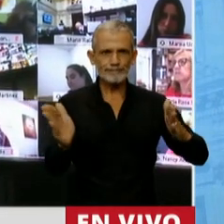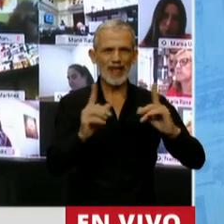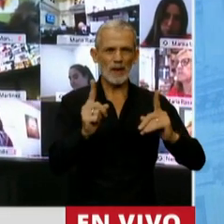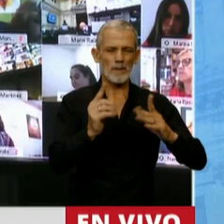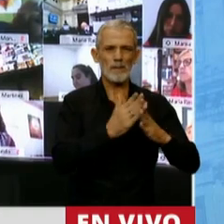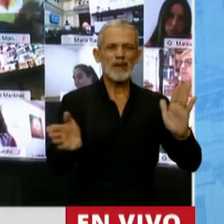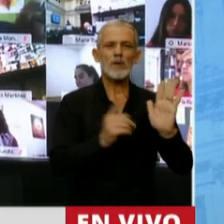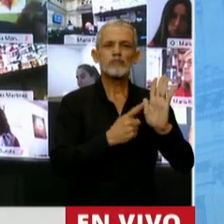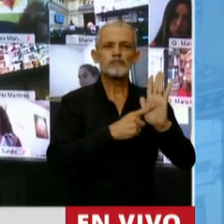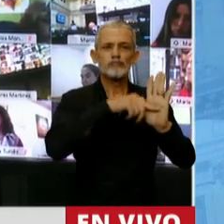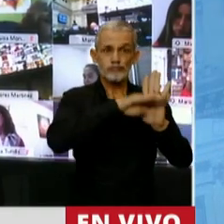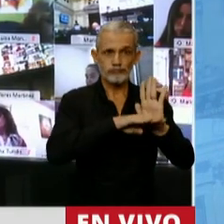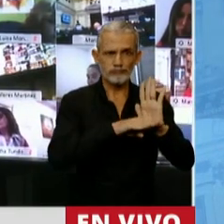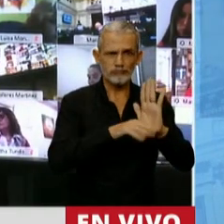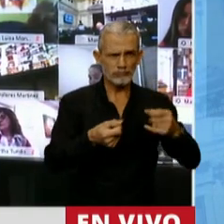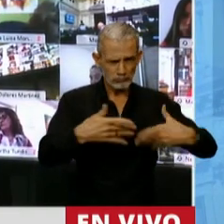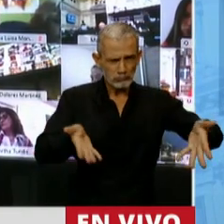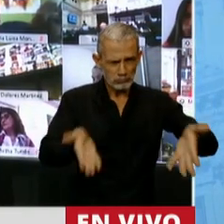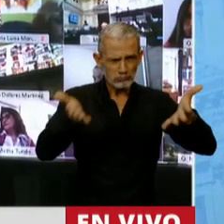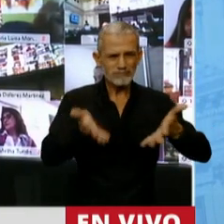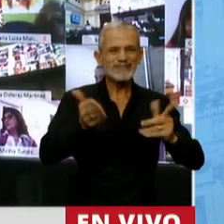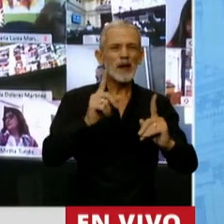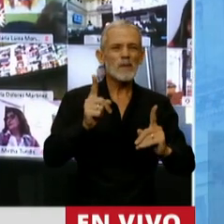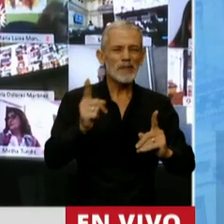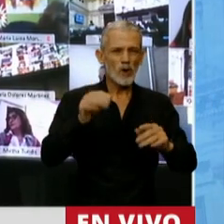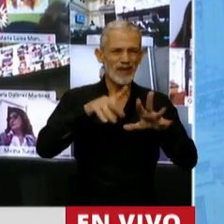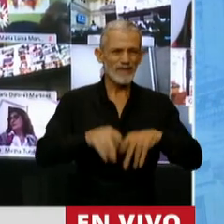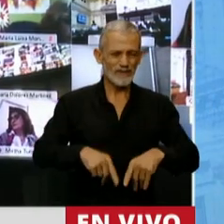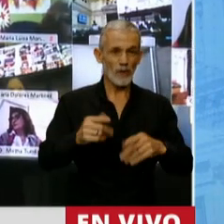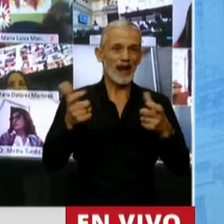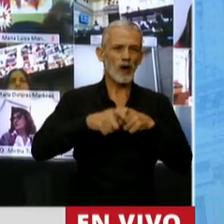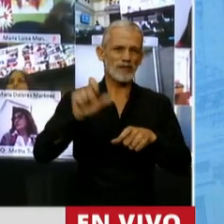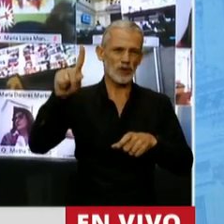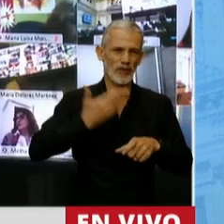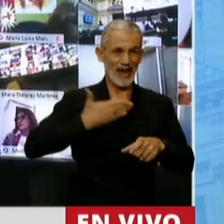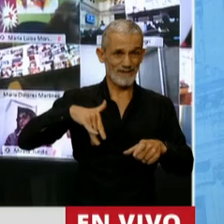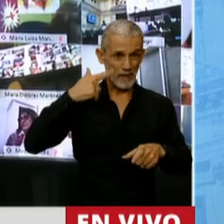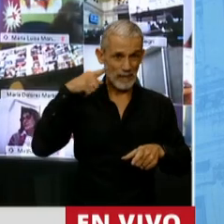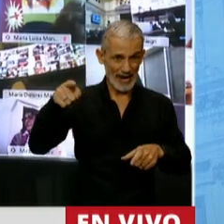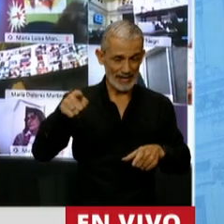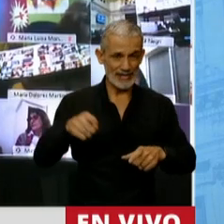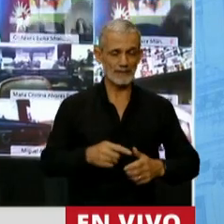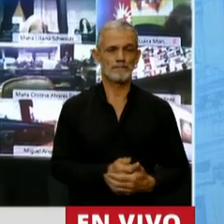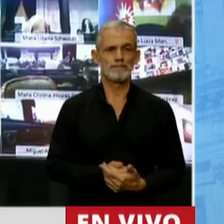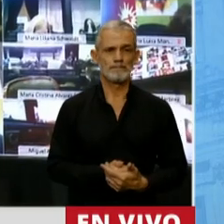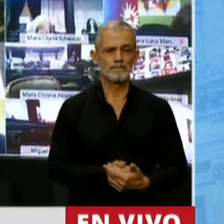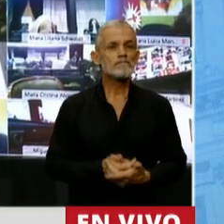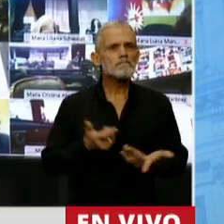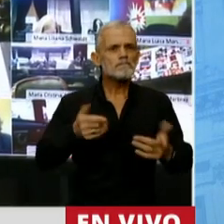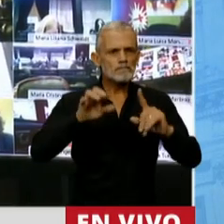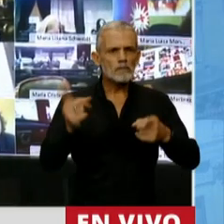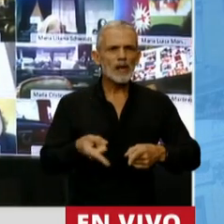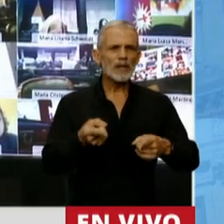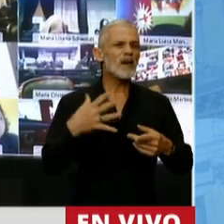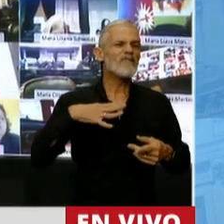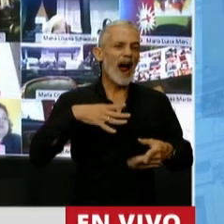normativa permisiva a la que hace referencia ese informe de la Comisión Independiente del Fondo Monetario. Queda también